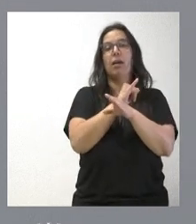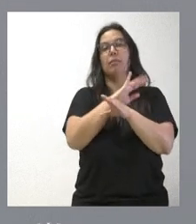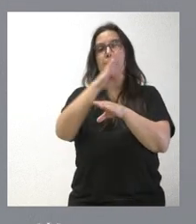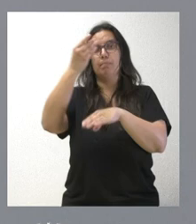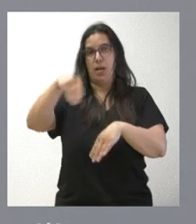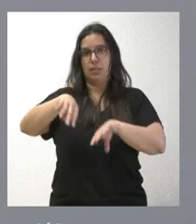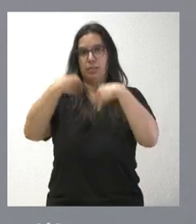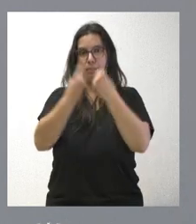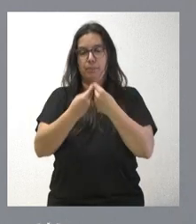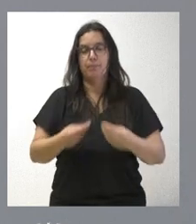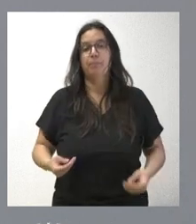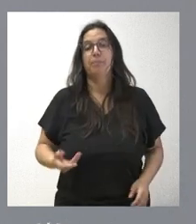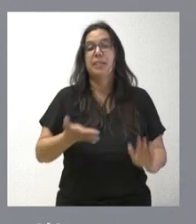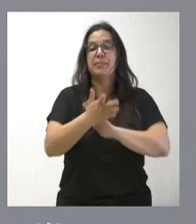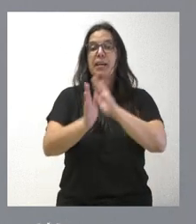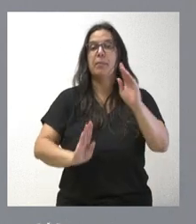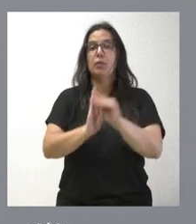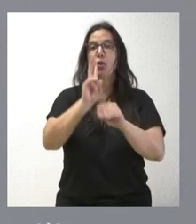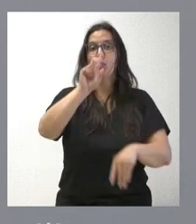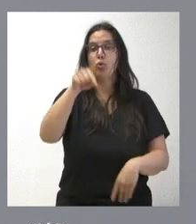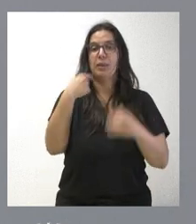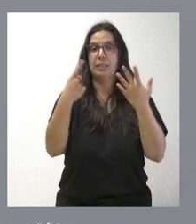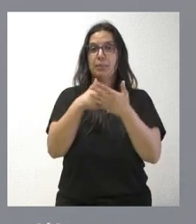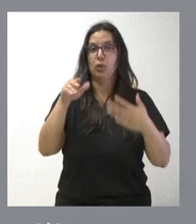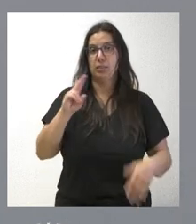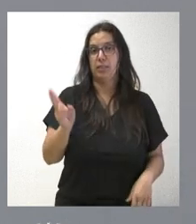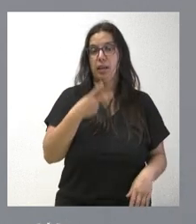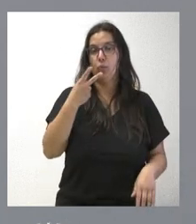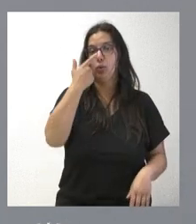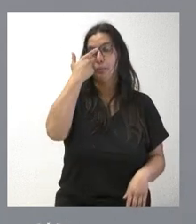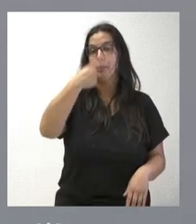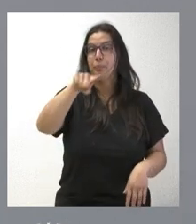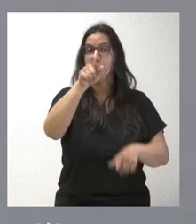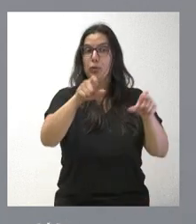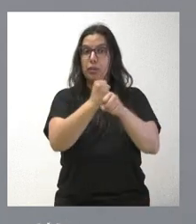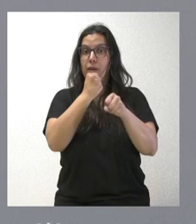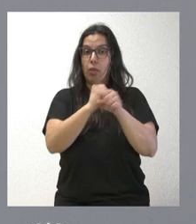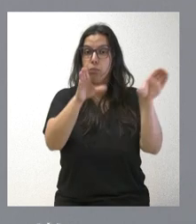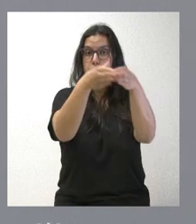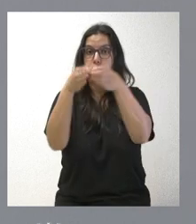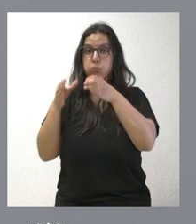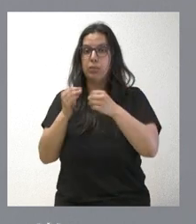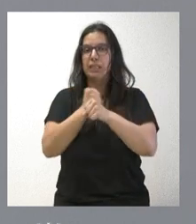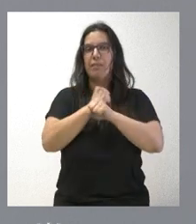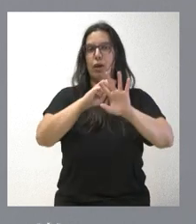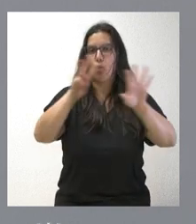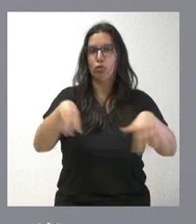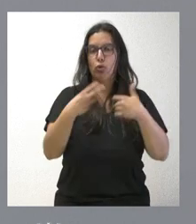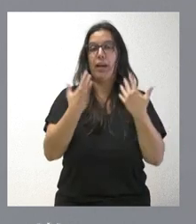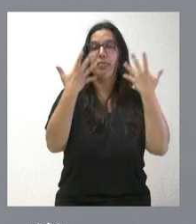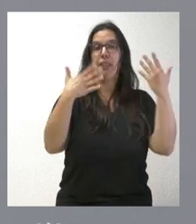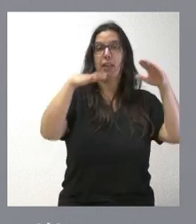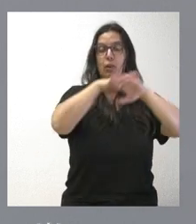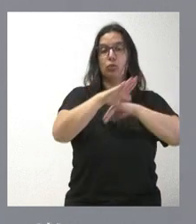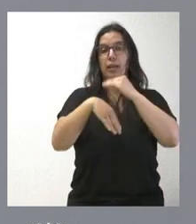Hablamos de una inversión total de 2,6 millones de euros. Estas cuadrillas nocturnas van a trabajar ocho horas desde las diez de la